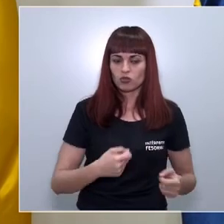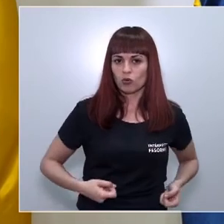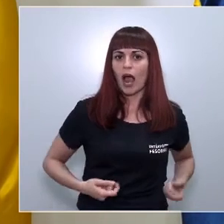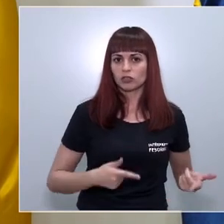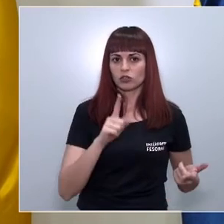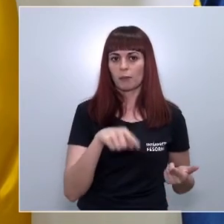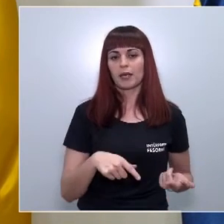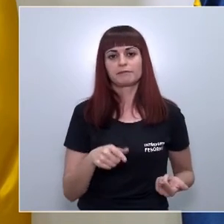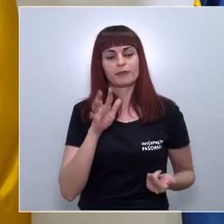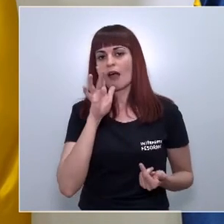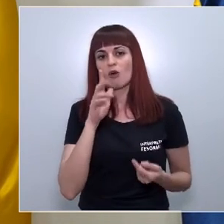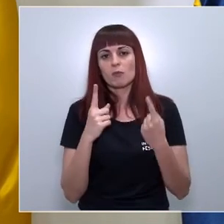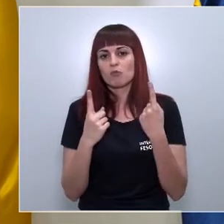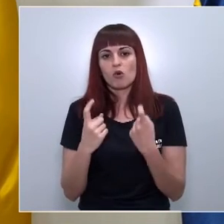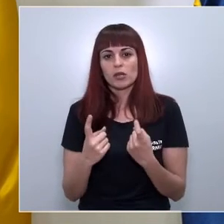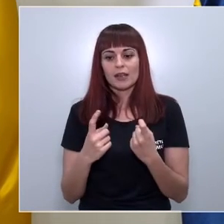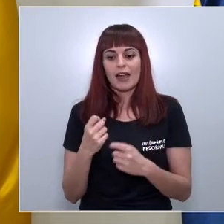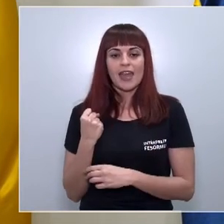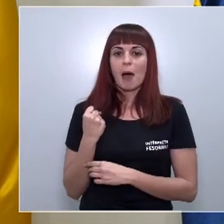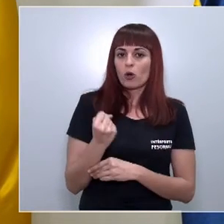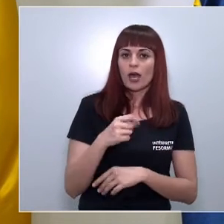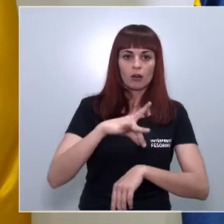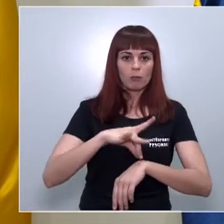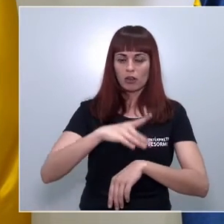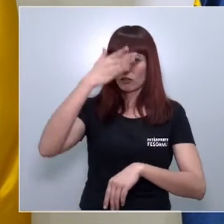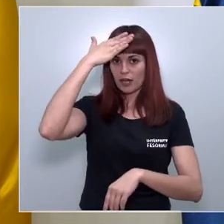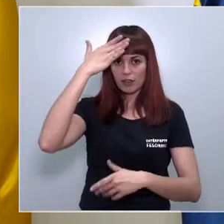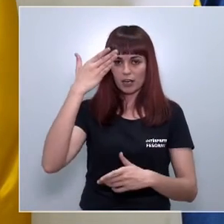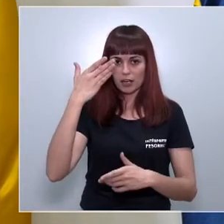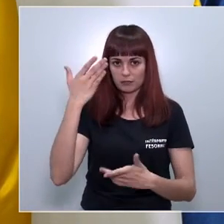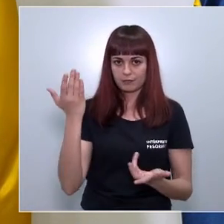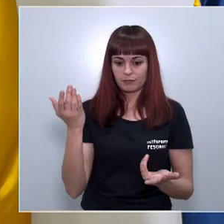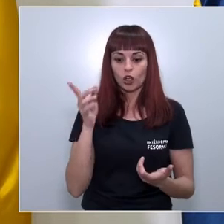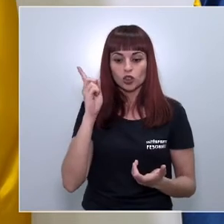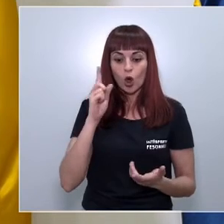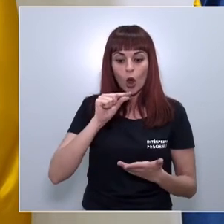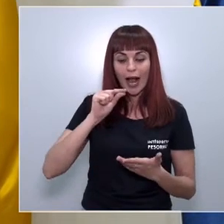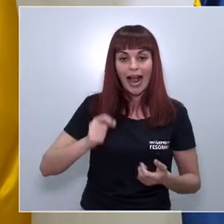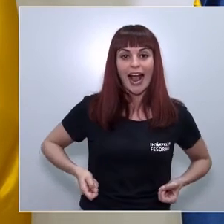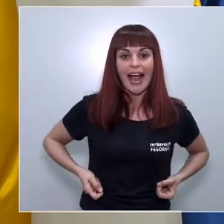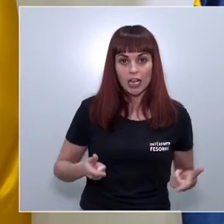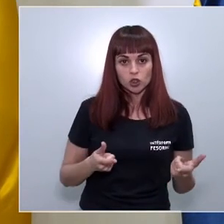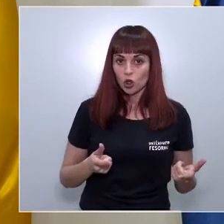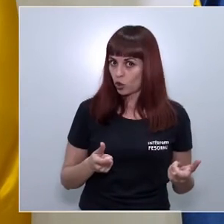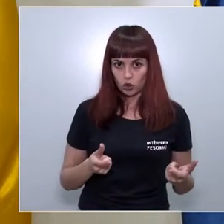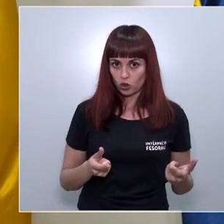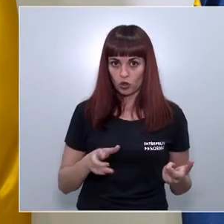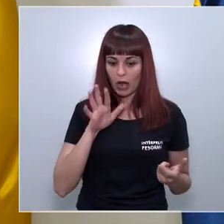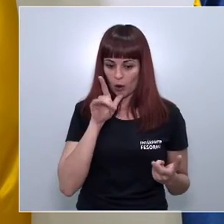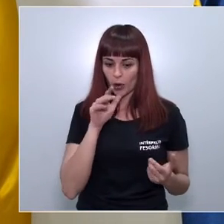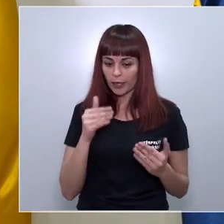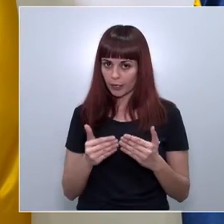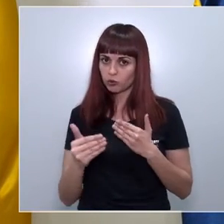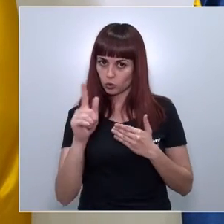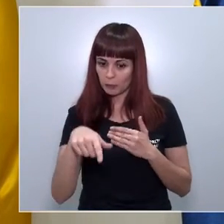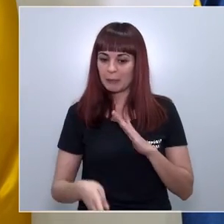que tenemos ahora mismo mucha necesidad de reforzar la primaria entonces no solamente lo que nos hemos gastado sino que vamos a tener que tener ahí un parapeto